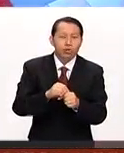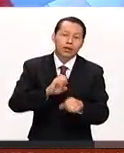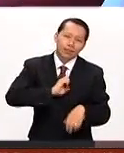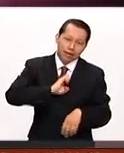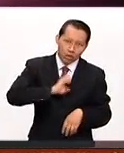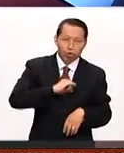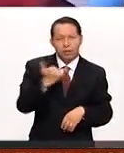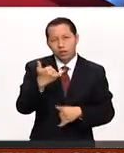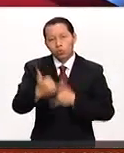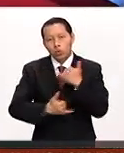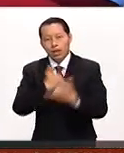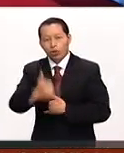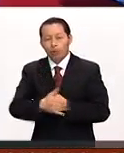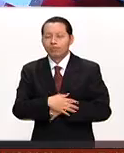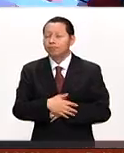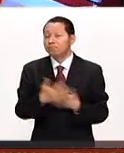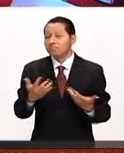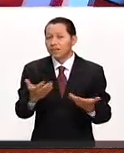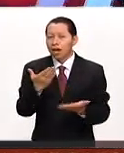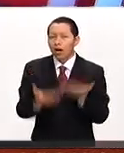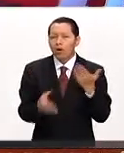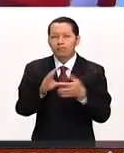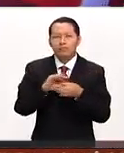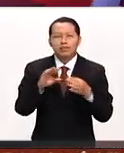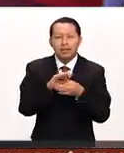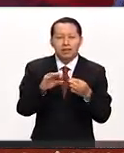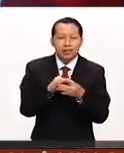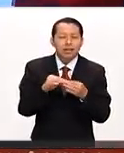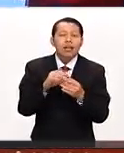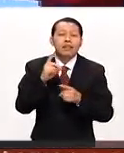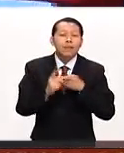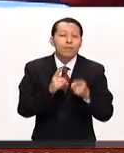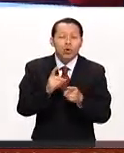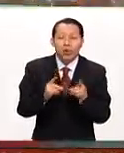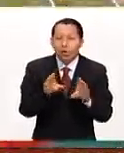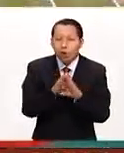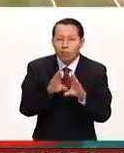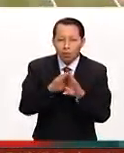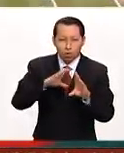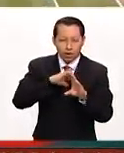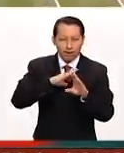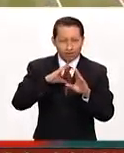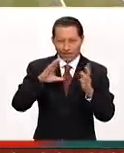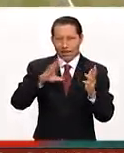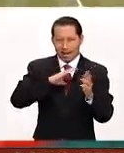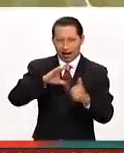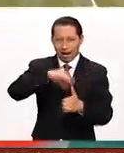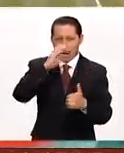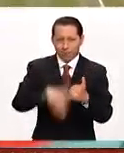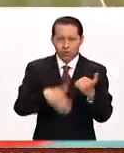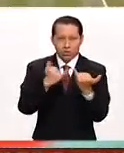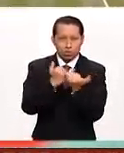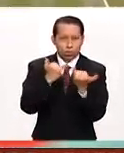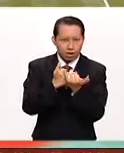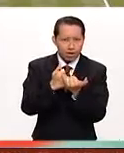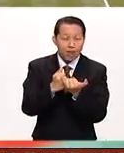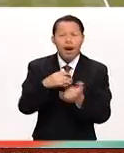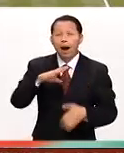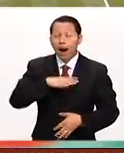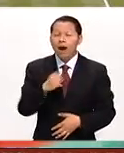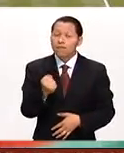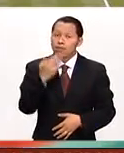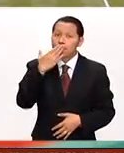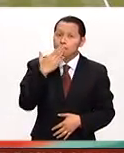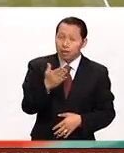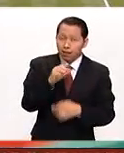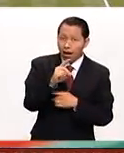técnicos como jugadores y ahora hablemos del deporte blanco, el tercer Grand Slam de la temporada llegó a su fin con la gran gran actuación que